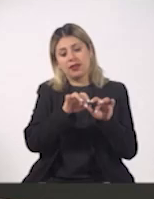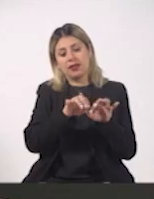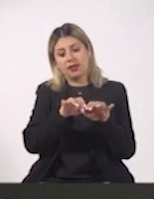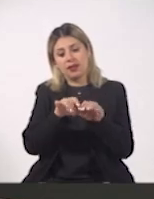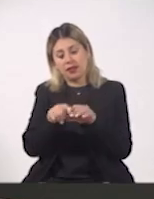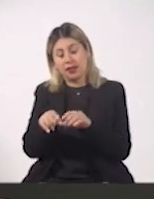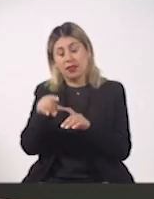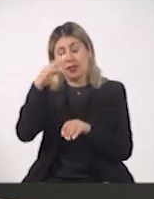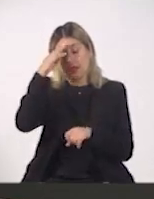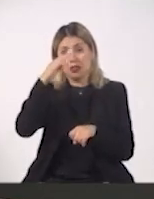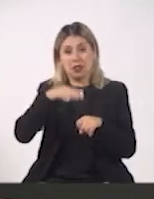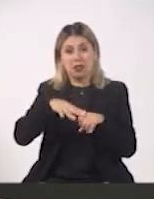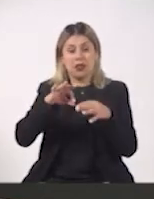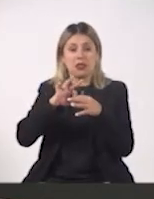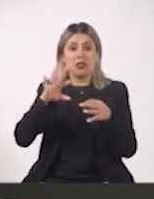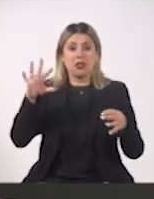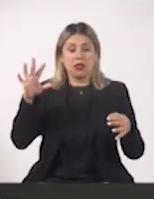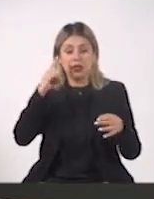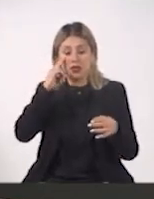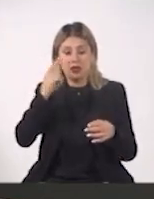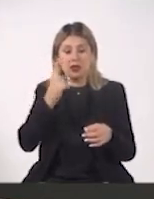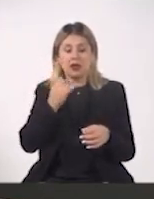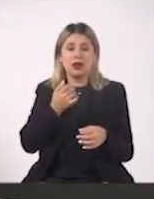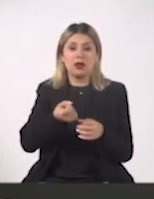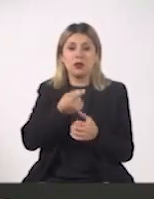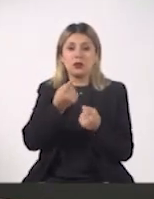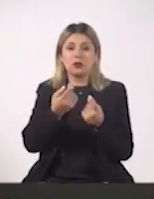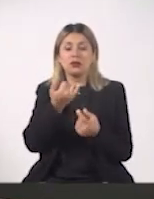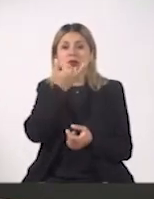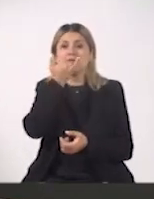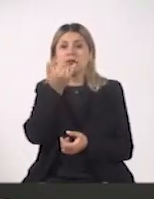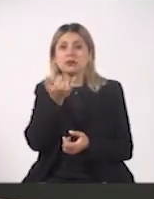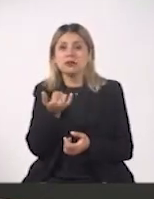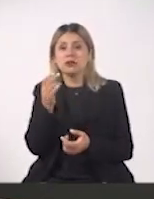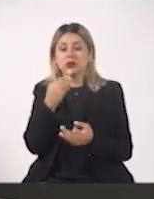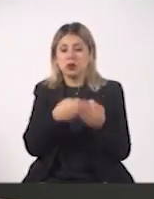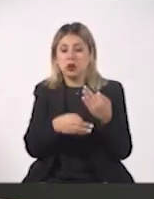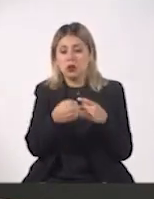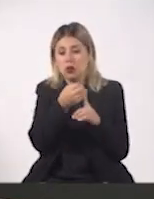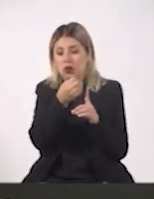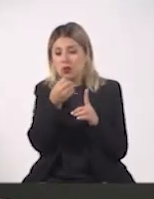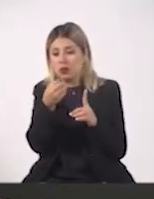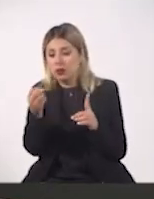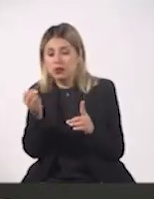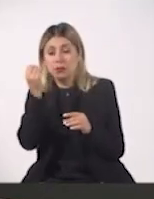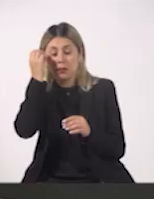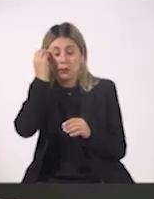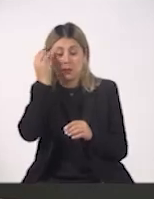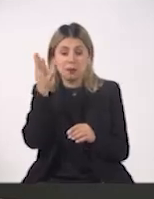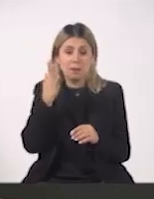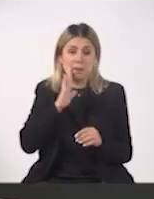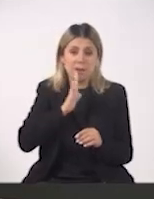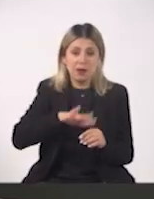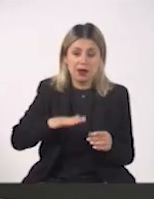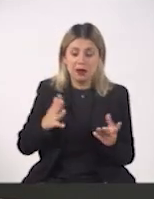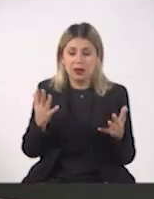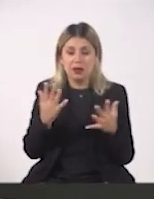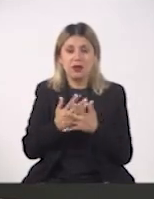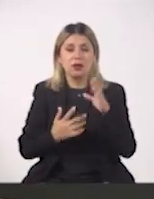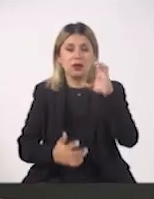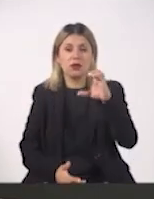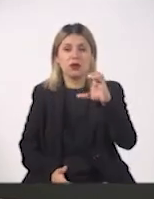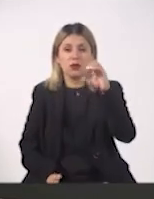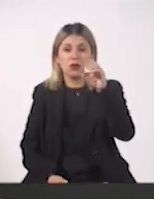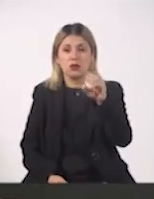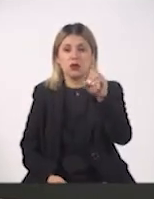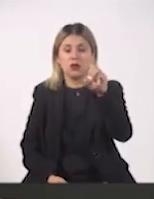puedes grabar de memoria, salvo excepciones, porque tienes que poner todos los dígitos, ya se te olvidó, ya lo pusiste mal. Con CODI, con el teléfono